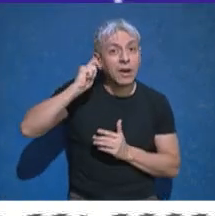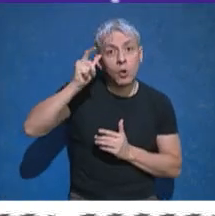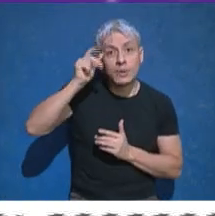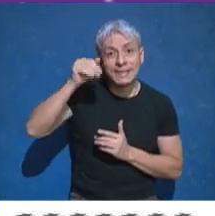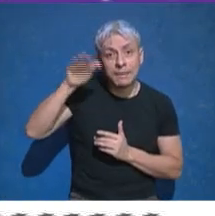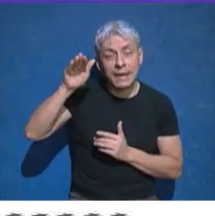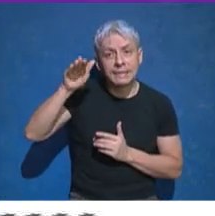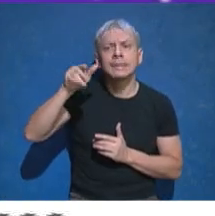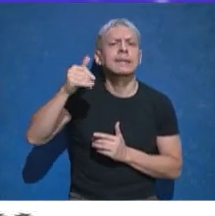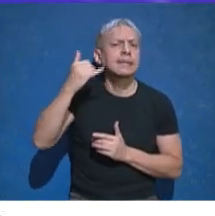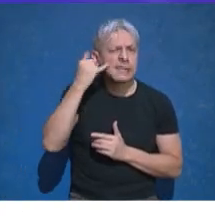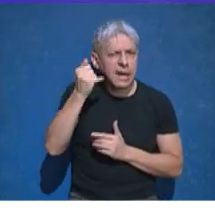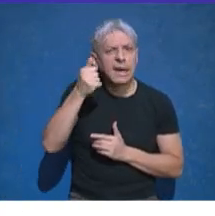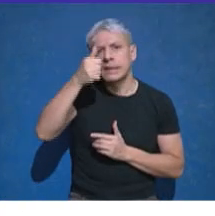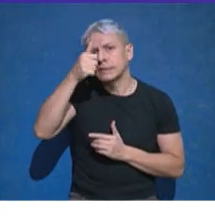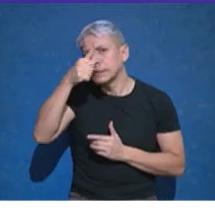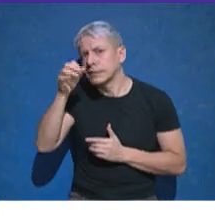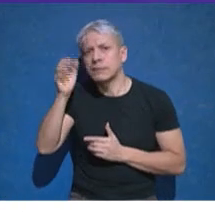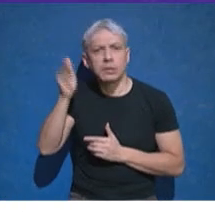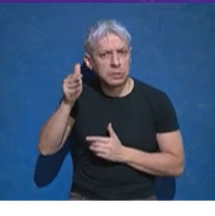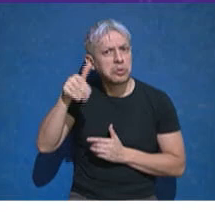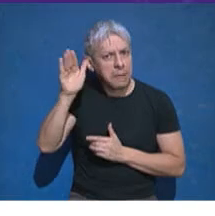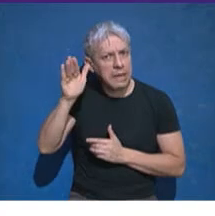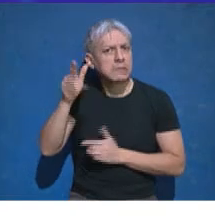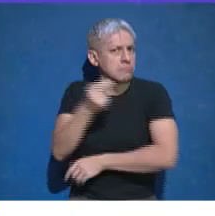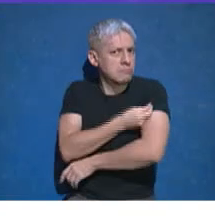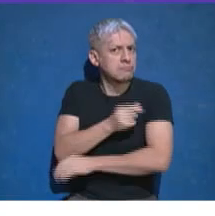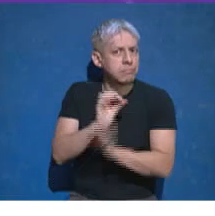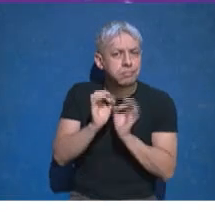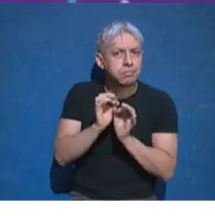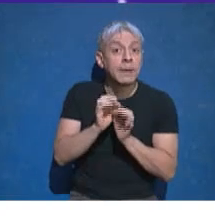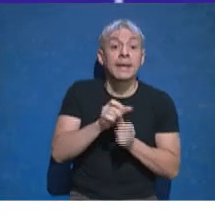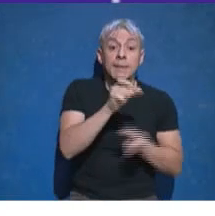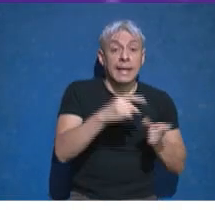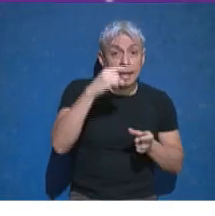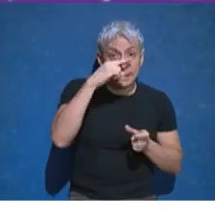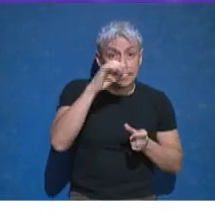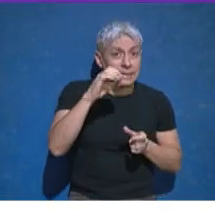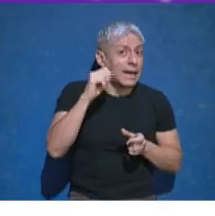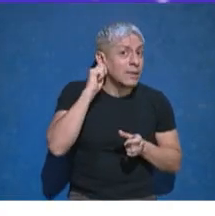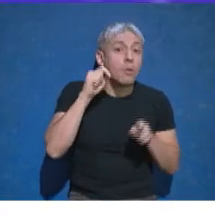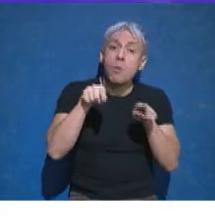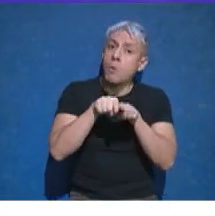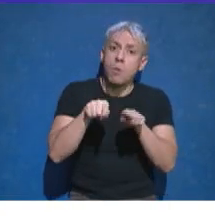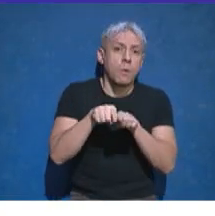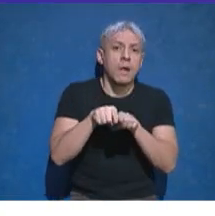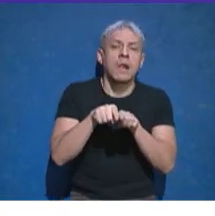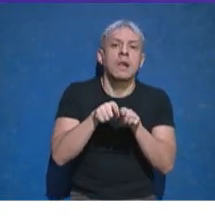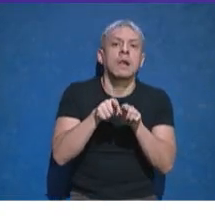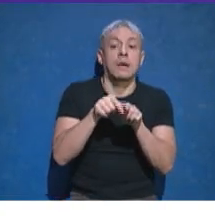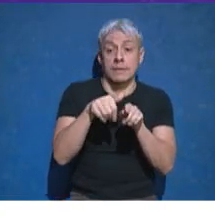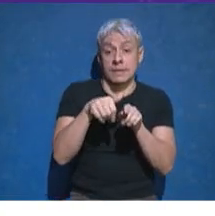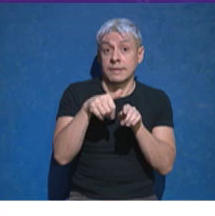más del 60% cubierto, población mayor de 70 años de similar manera, y estamos empezando a